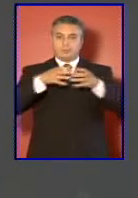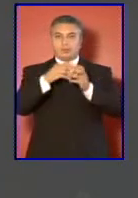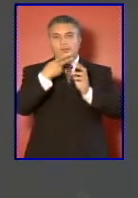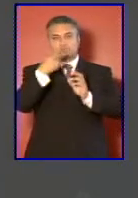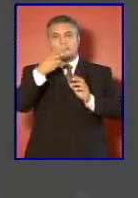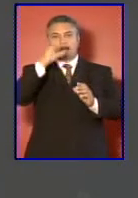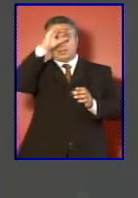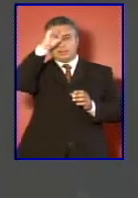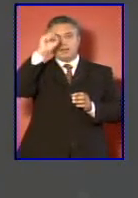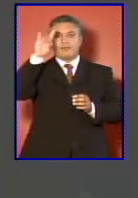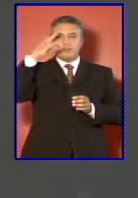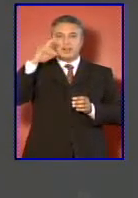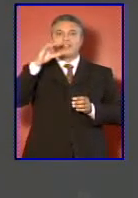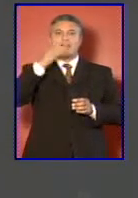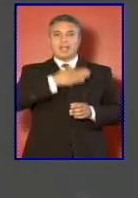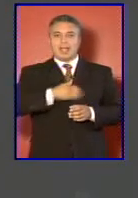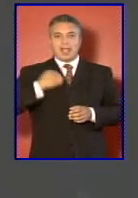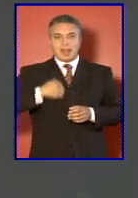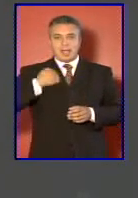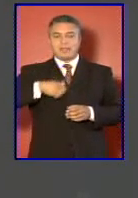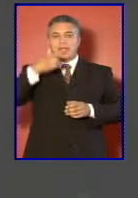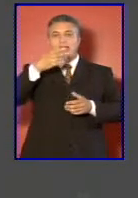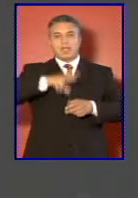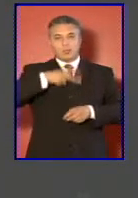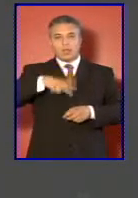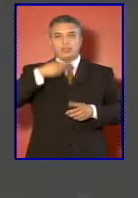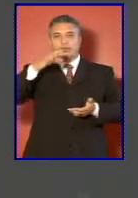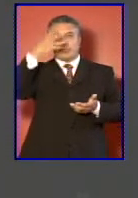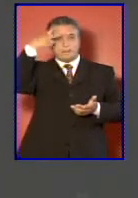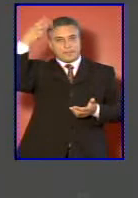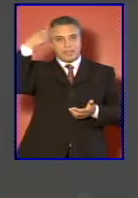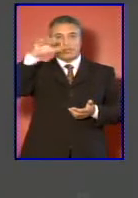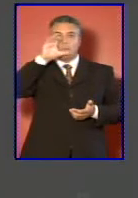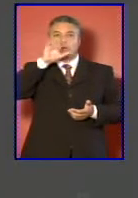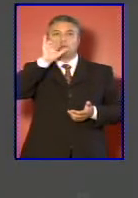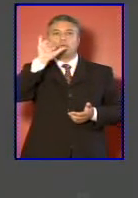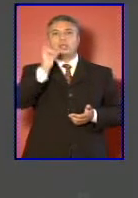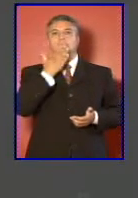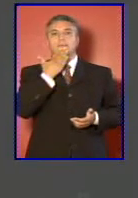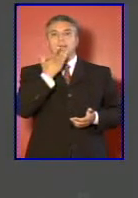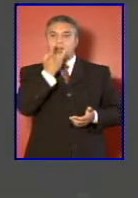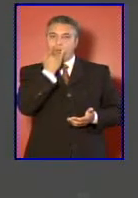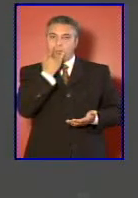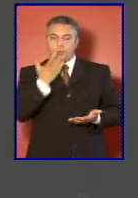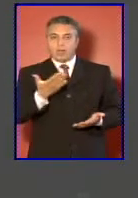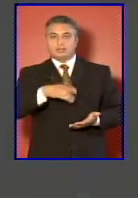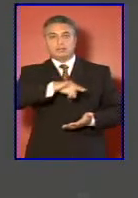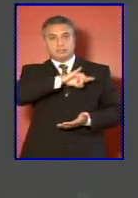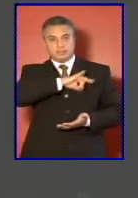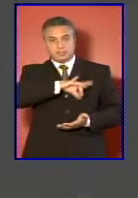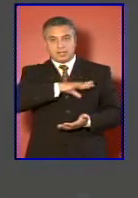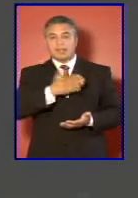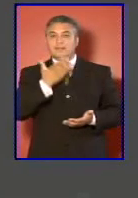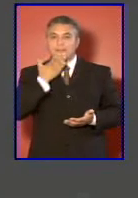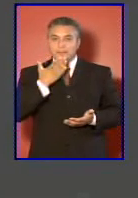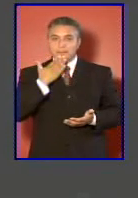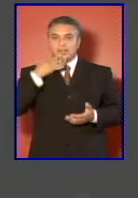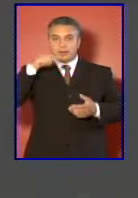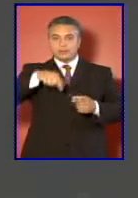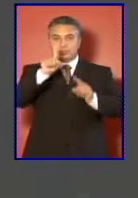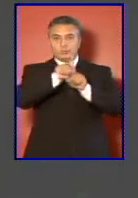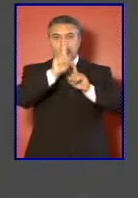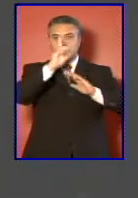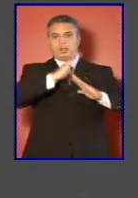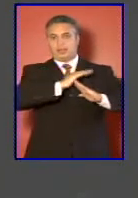Bolivia Canadá Colombia Costa Rica Ecuador México Perú Uruguay Chile como lo hemos dicho lideró